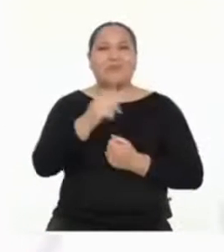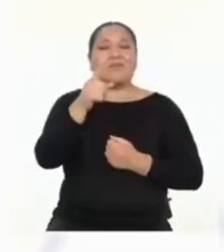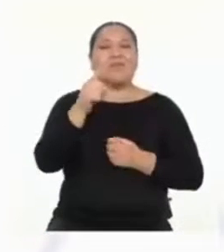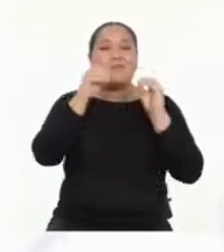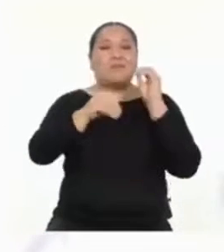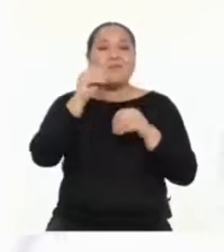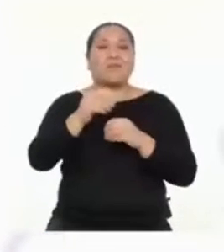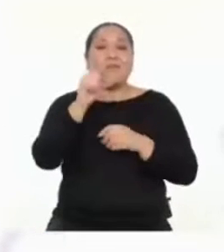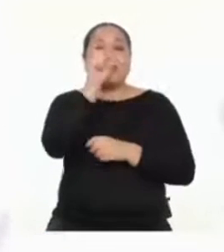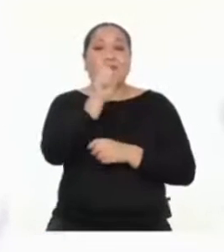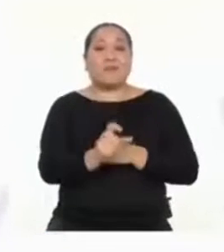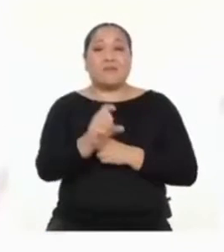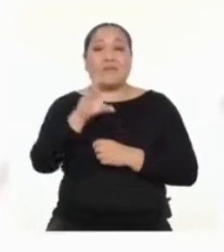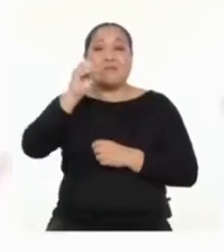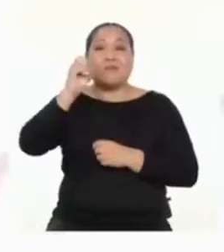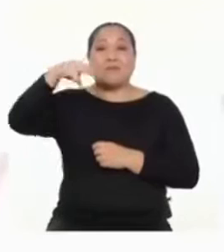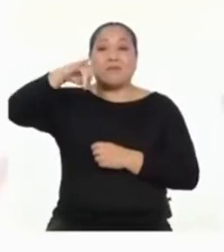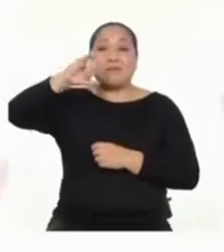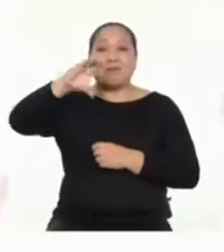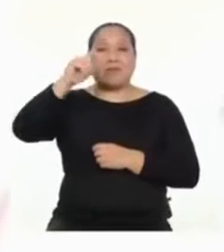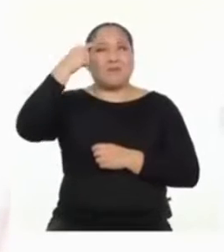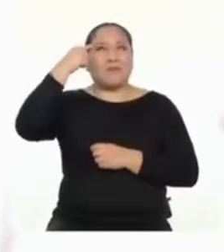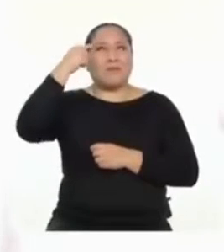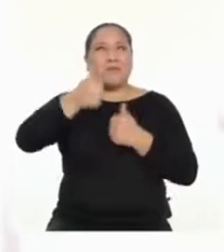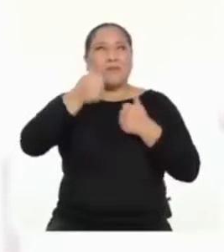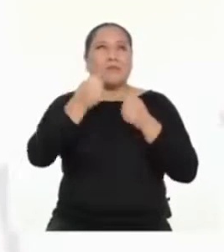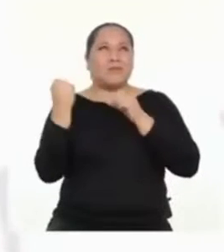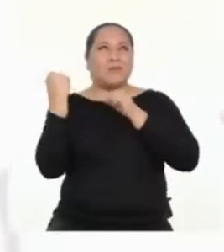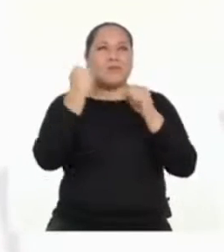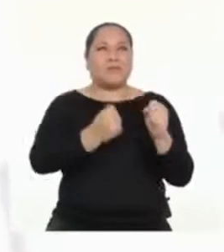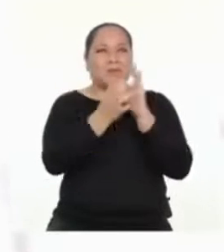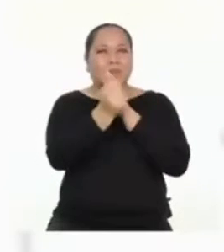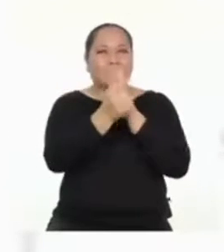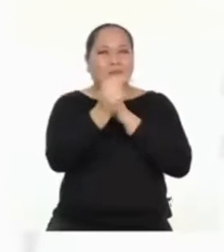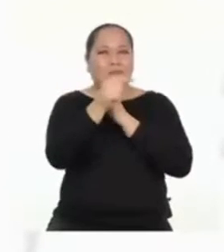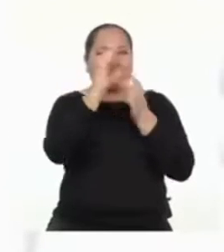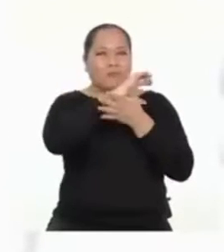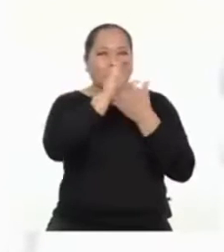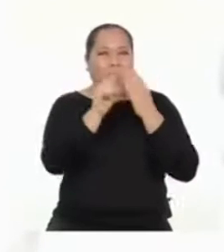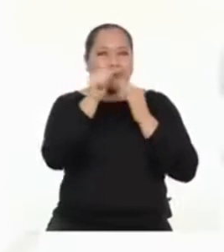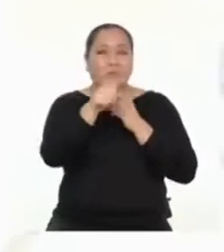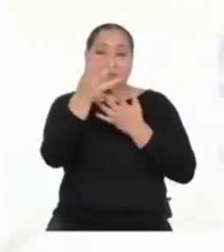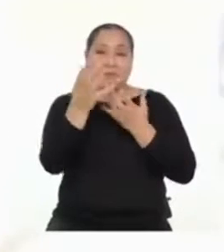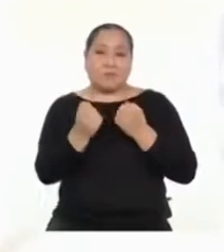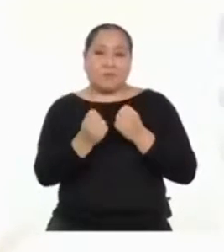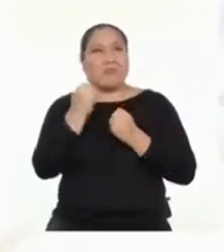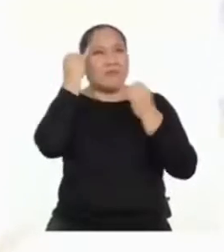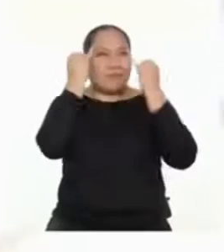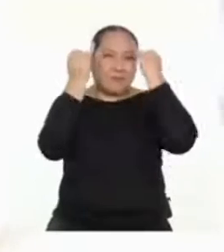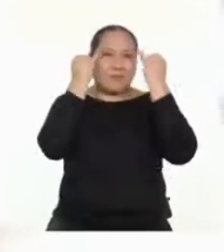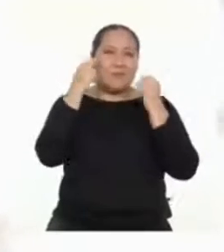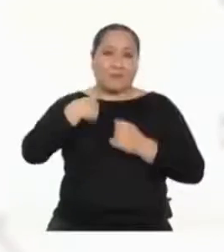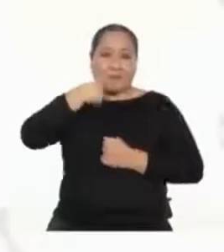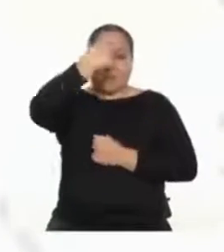Creen un personaje de cómic. Definan qué fortalezas, habilidades y características tendrá. Si quieren, pueden hacer una proyección